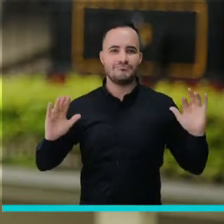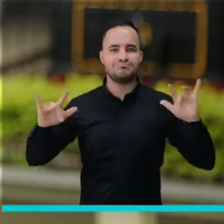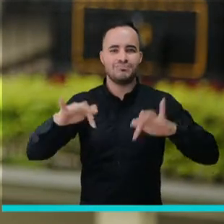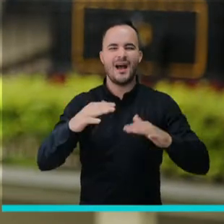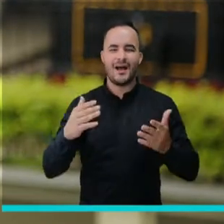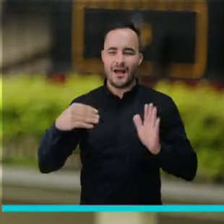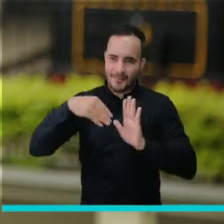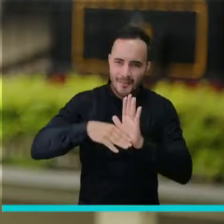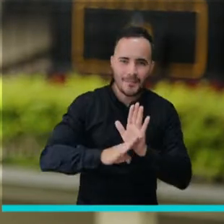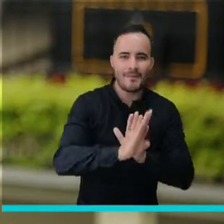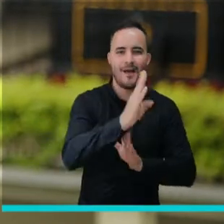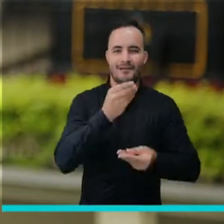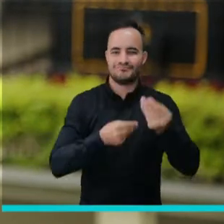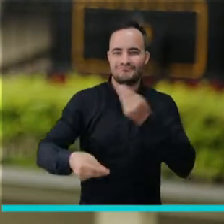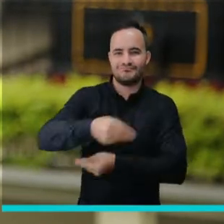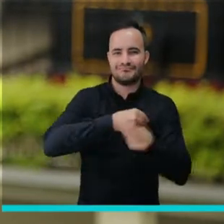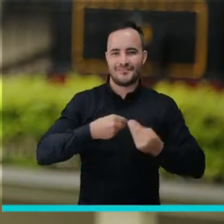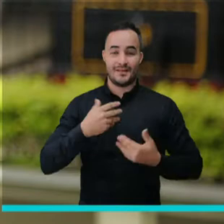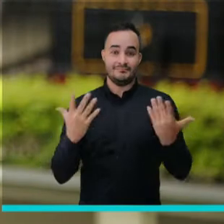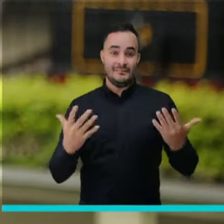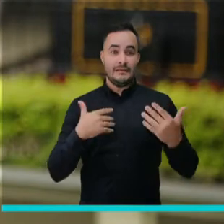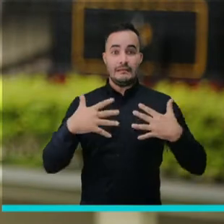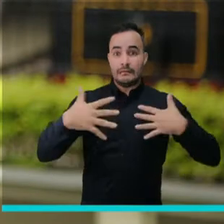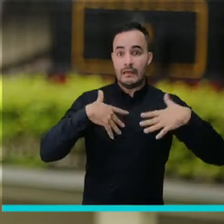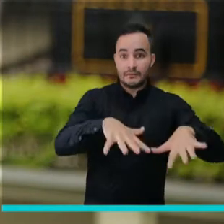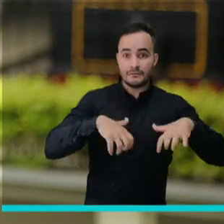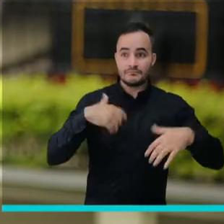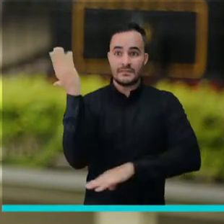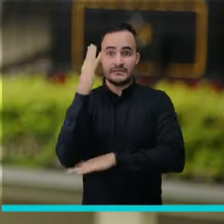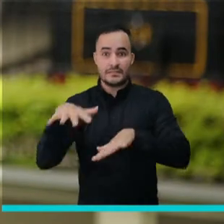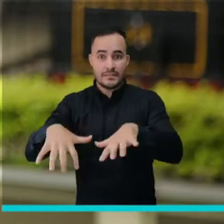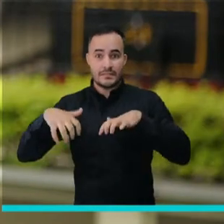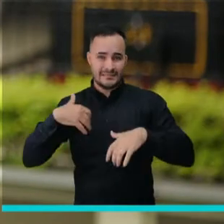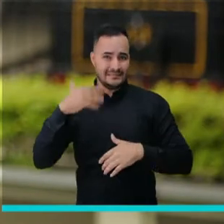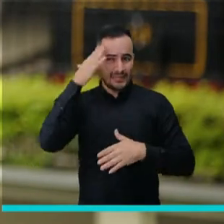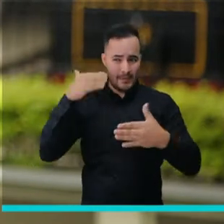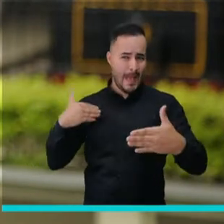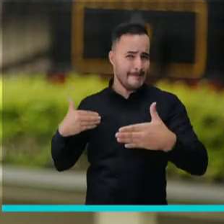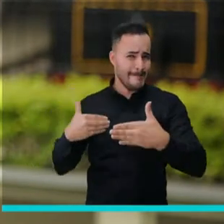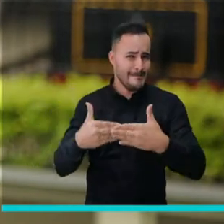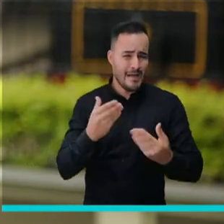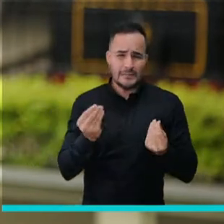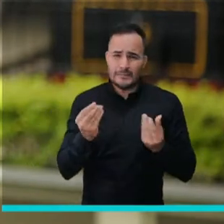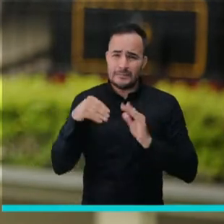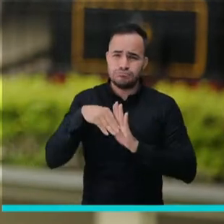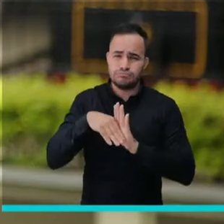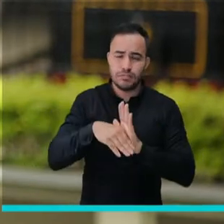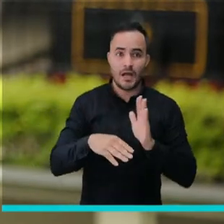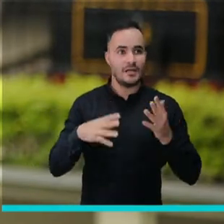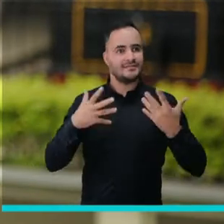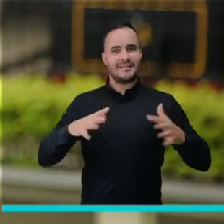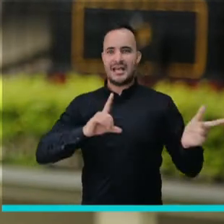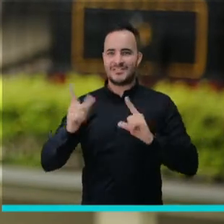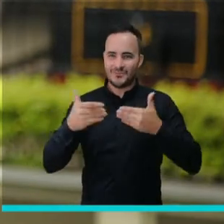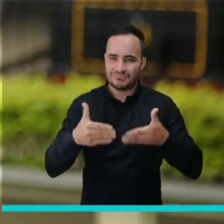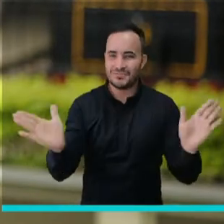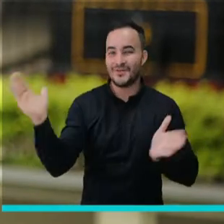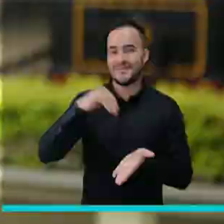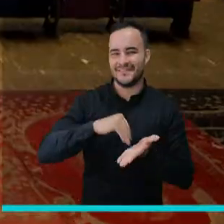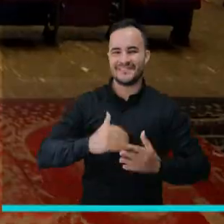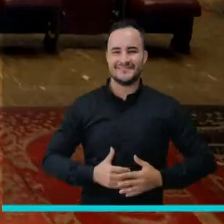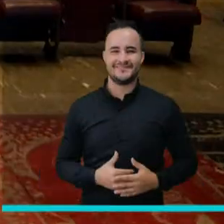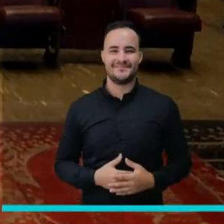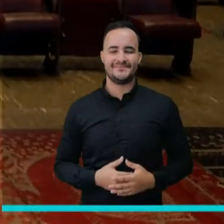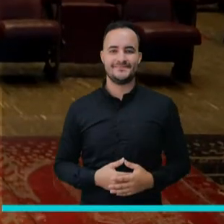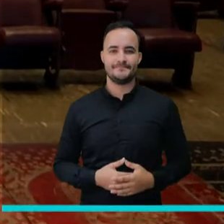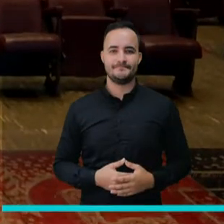recuperación. Los teatros y las salas de cine, dos de los sectores más afectados, ponen todo a punto para reabrir sus puertas de nuevo.